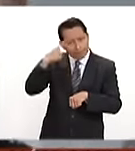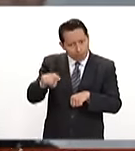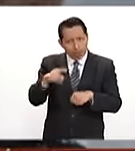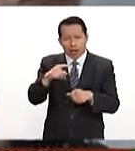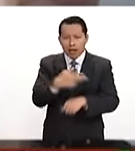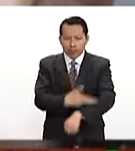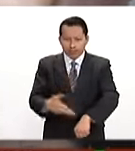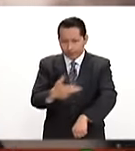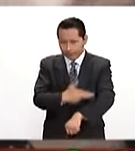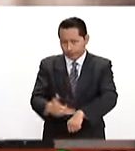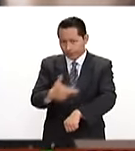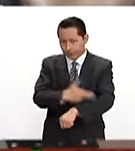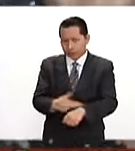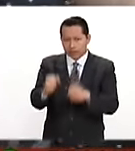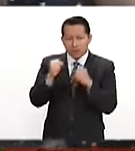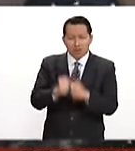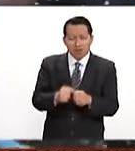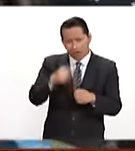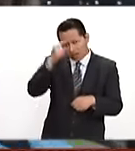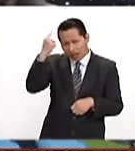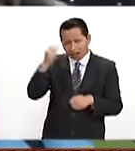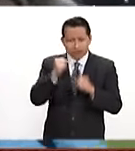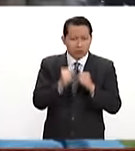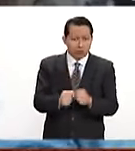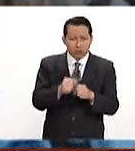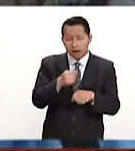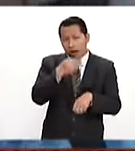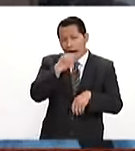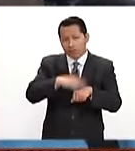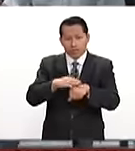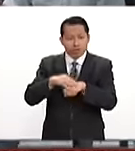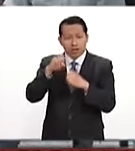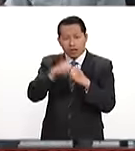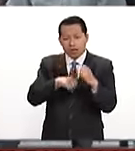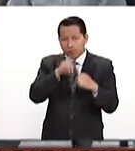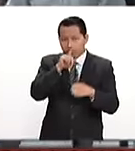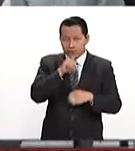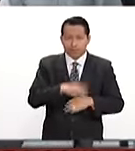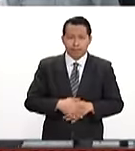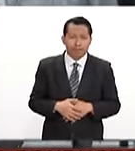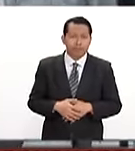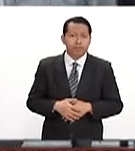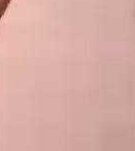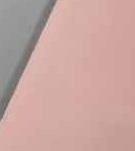trámite que asegura es fácil y seguro. Invitó a la población a no dejarse engañar por impostores.